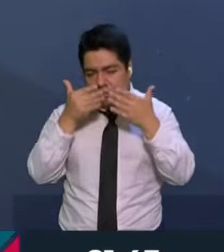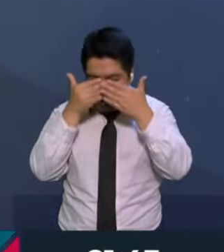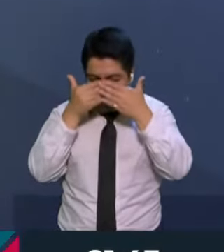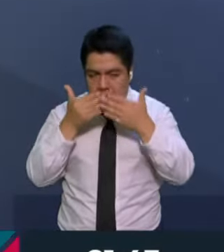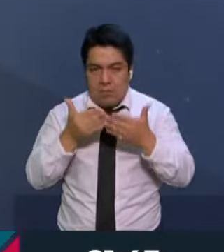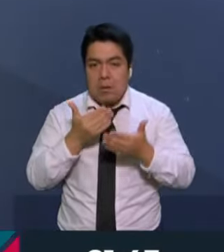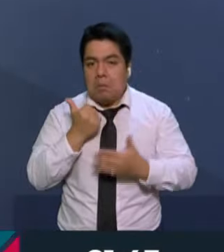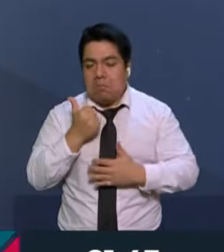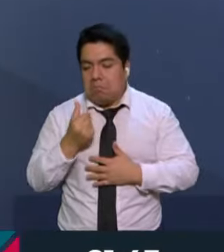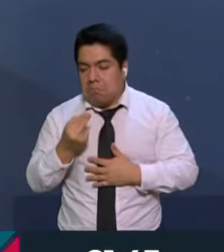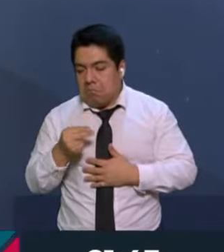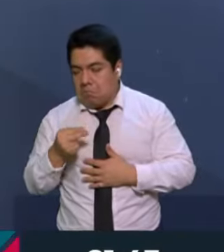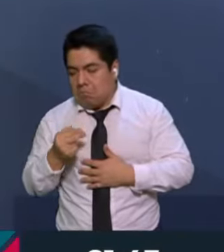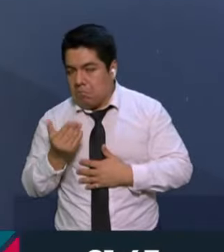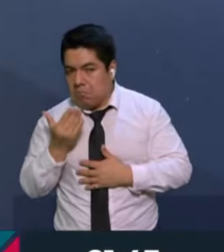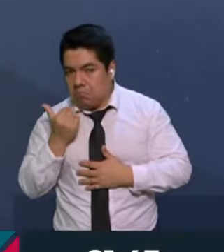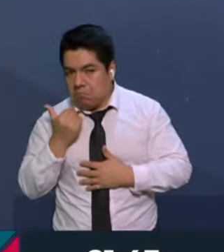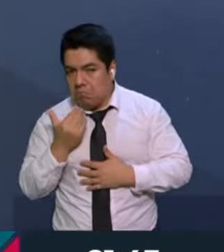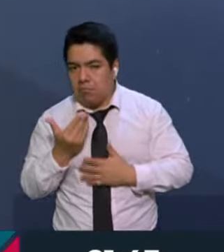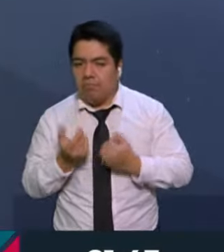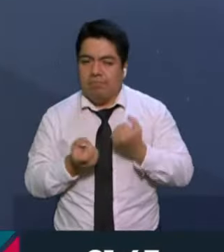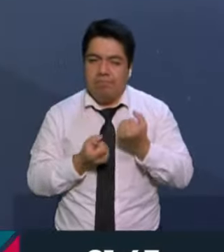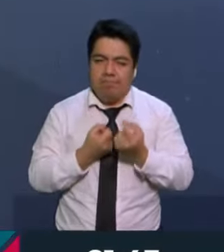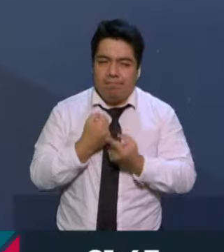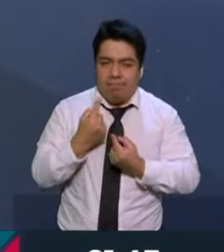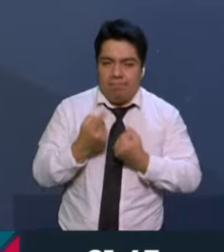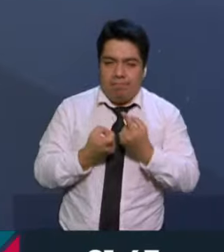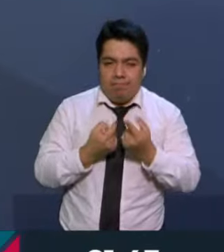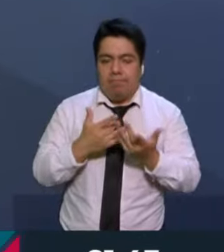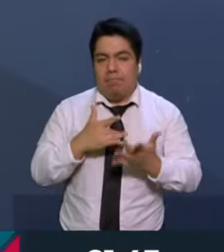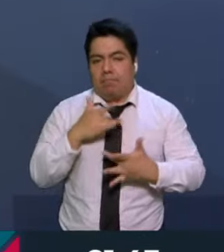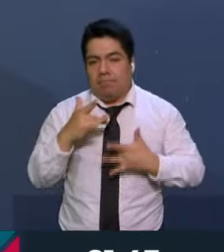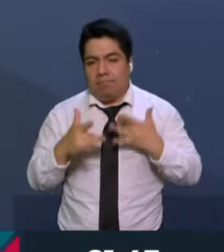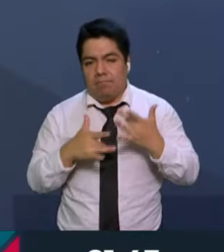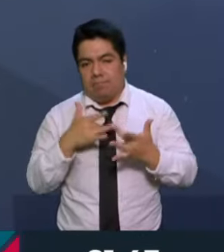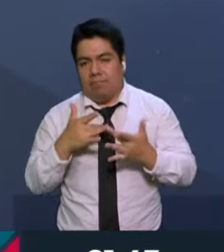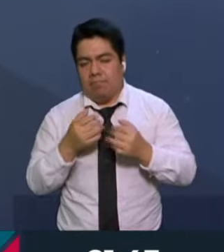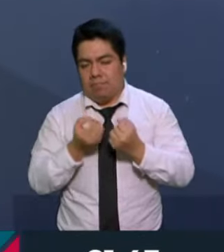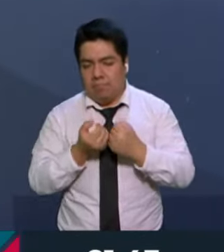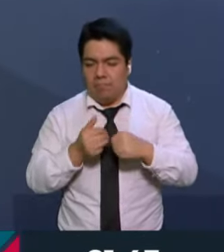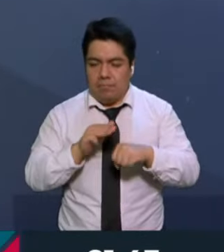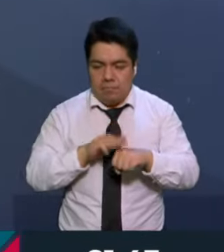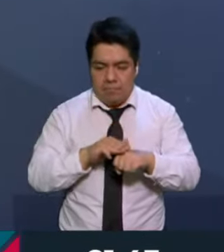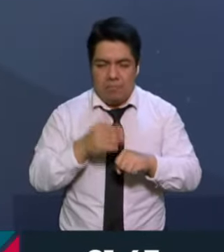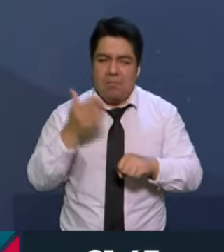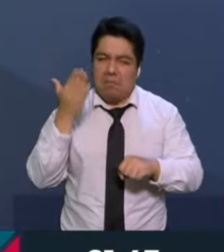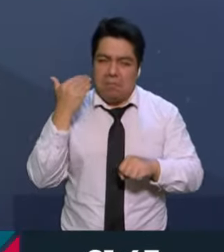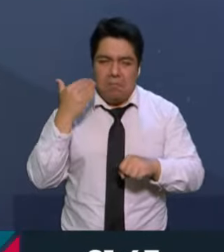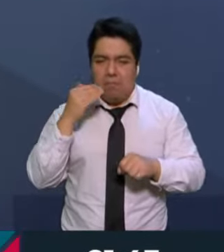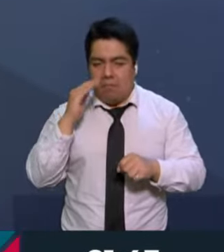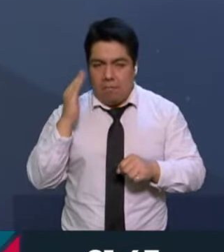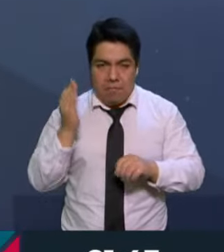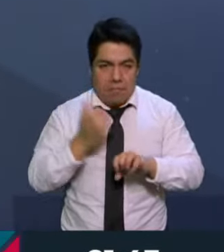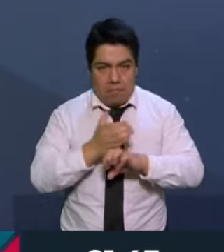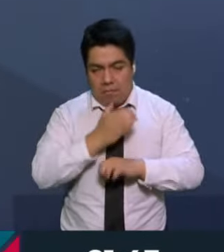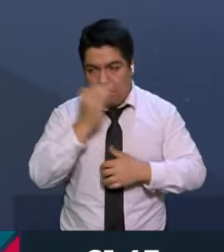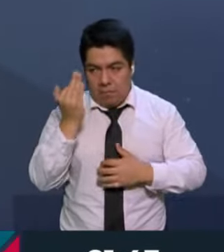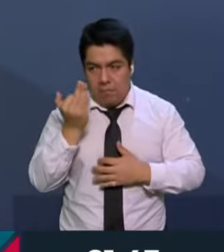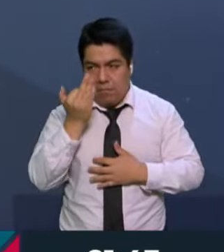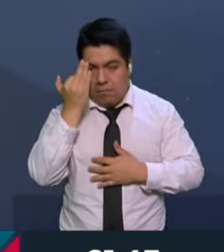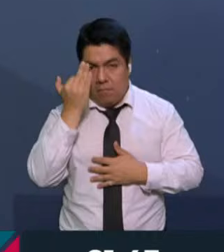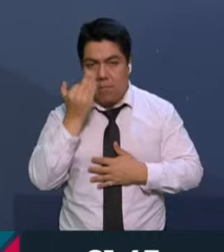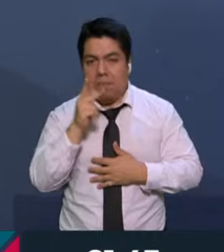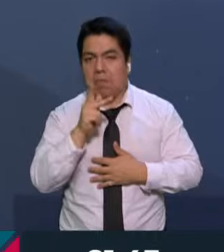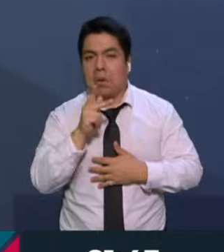nombres. Y eso también le da cierta profundidad al sistema. Eso existe a nivel de entidades federativas, pero no existe a nivel